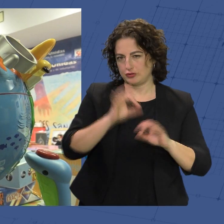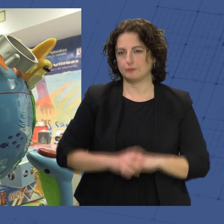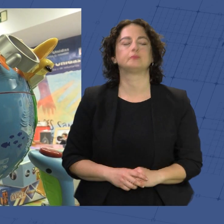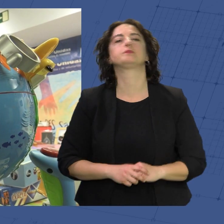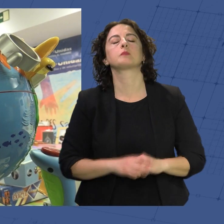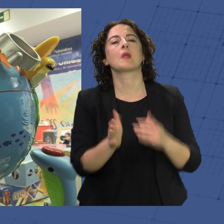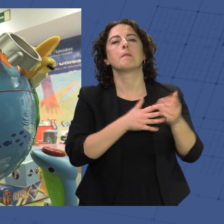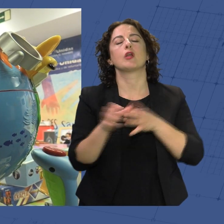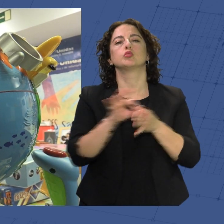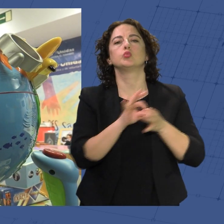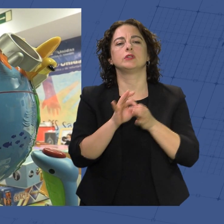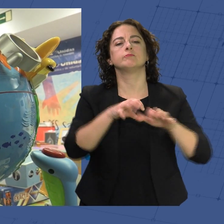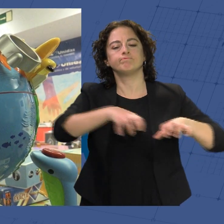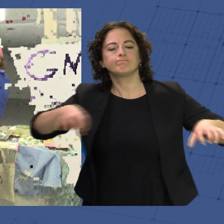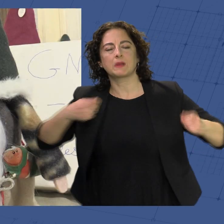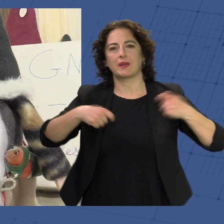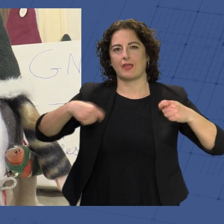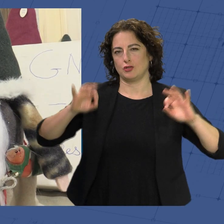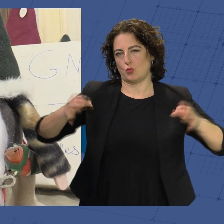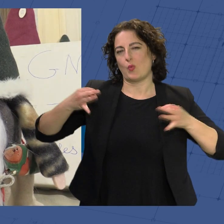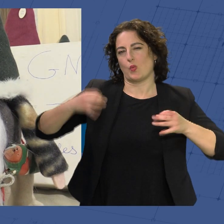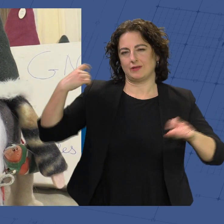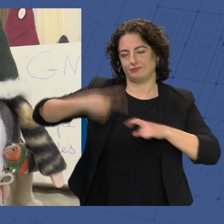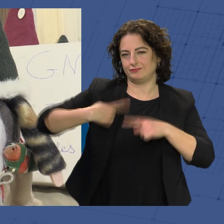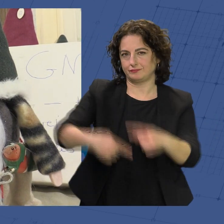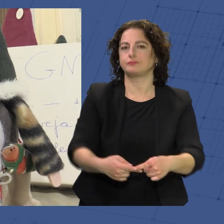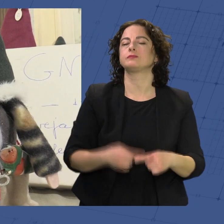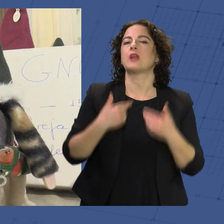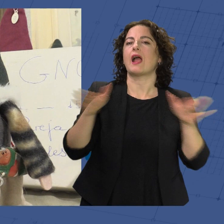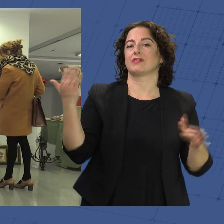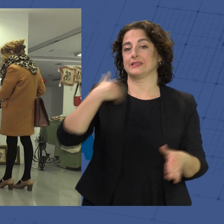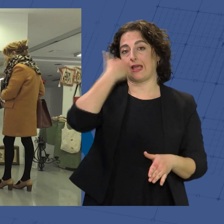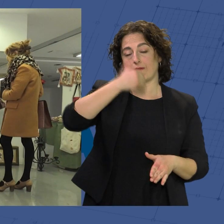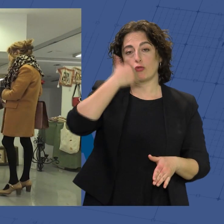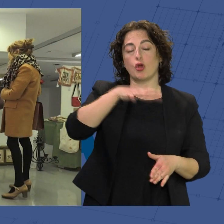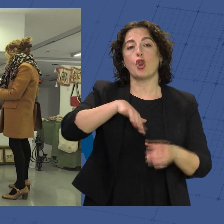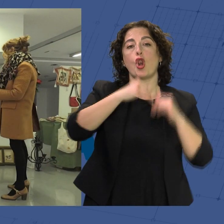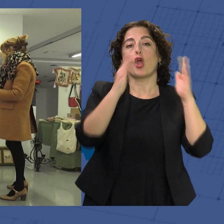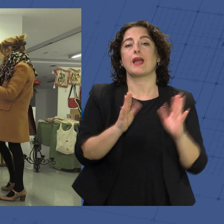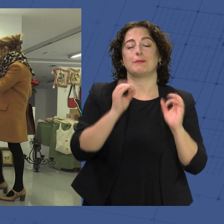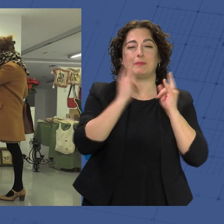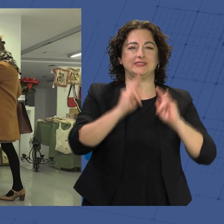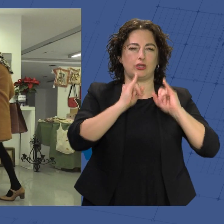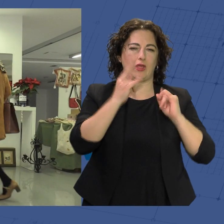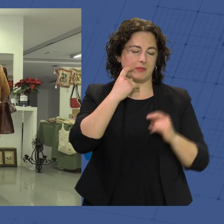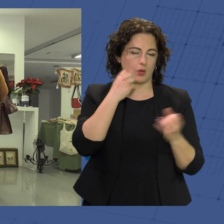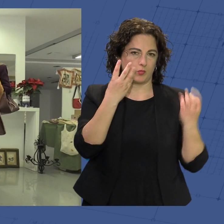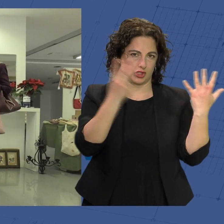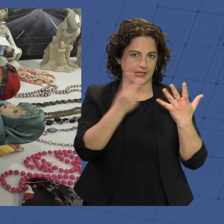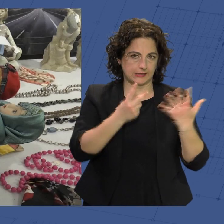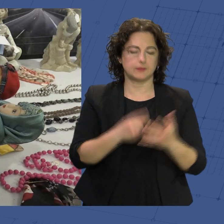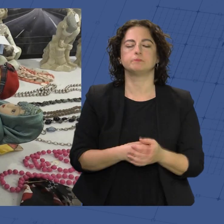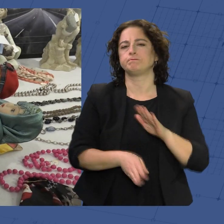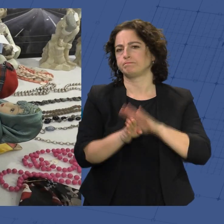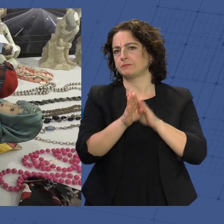Manos Unidas ha instalado su tradicional mercadillo navideño. Abrió sus puertas el pasado sábado en un local comercial del Paseo de Almería número 7 y va a